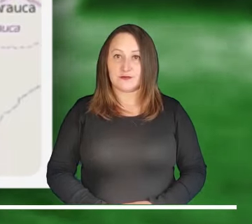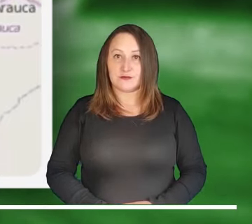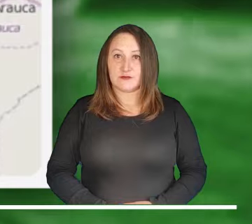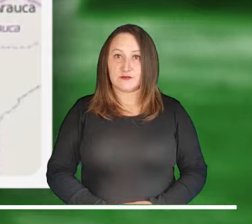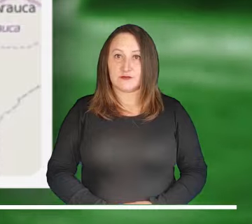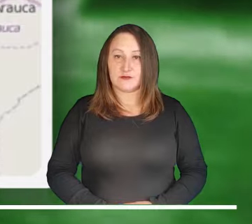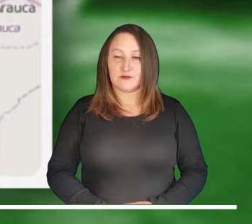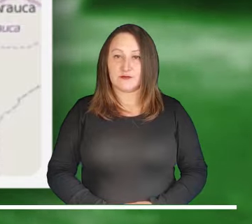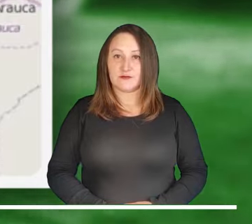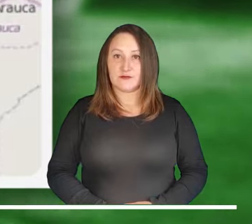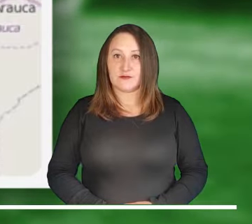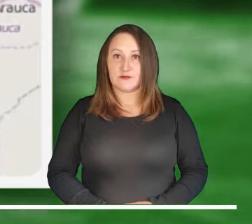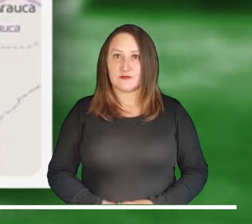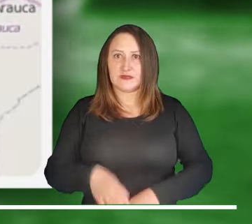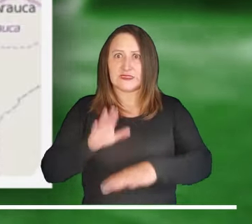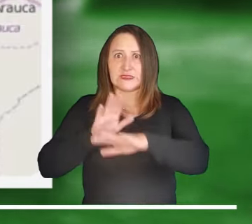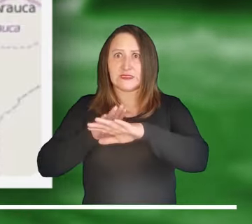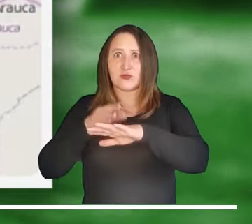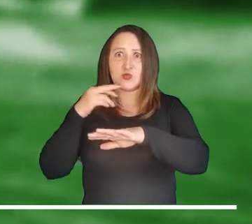Cauca.